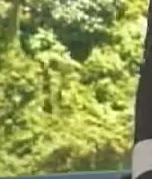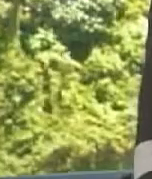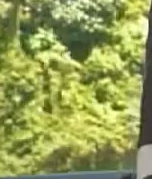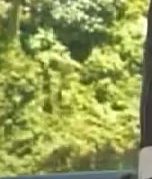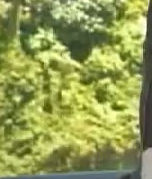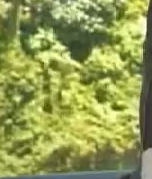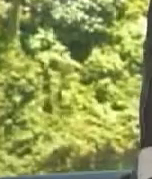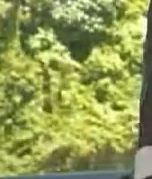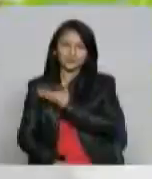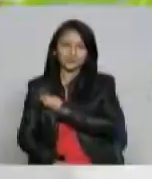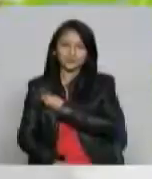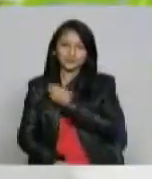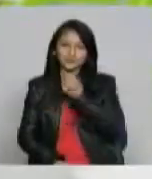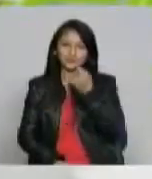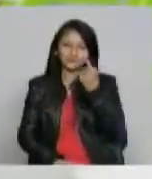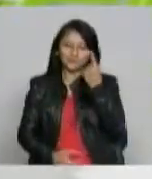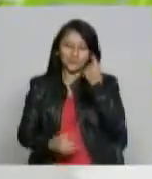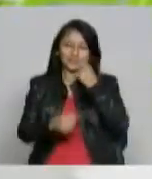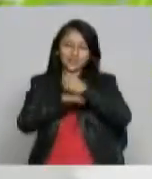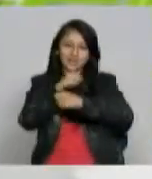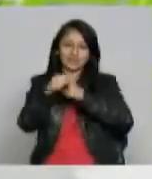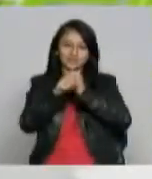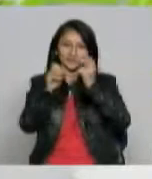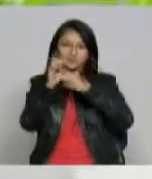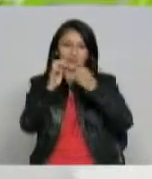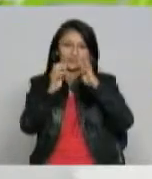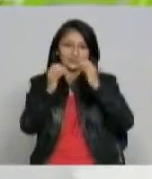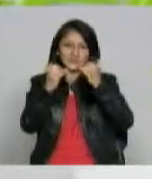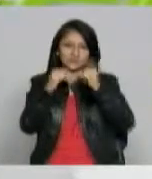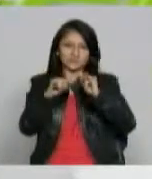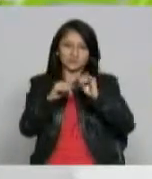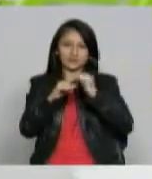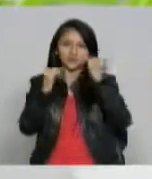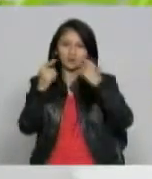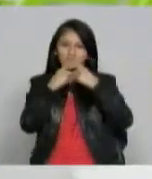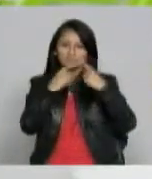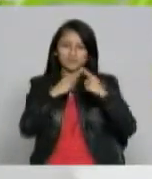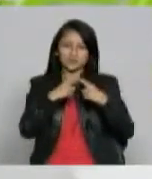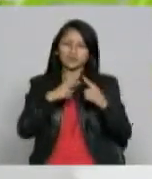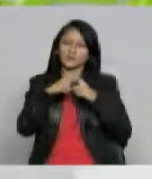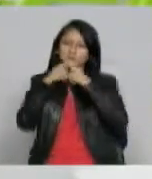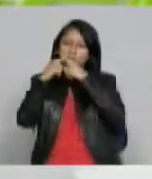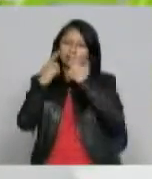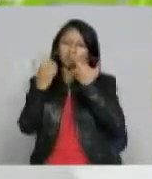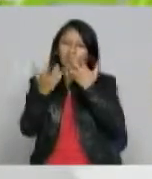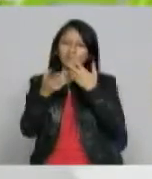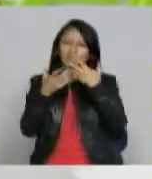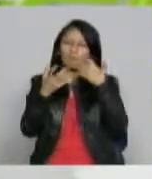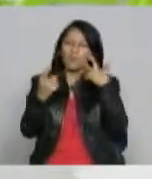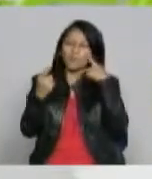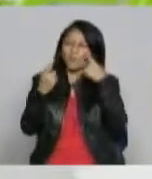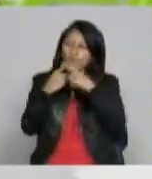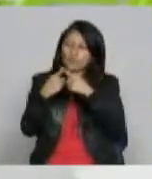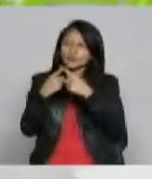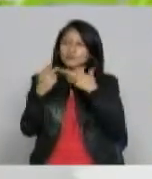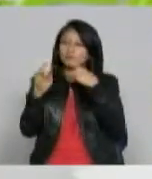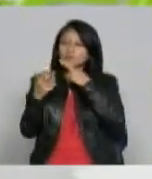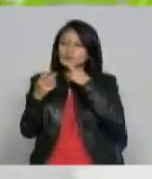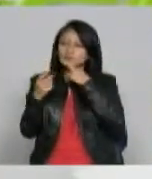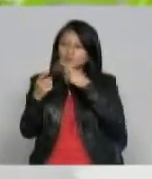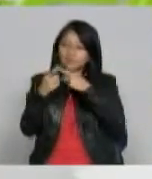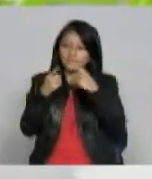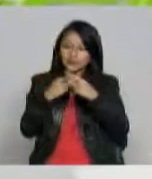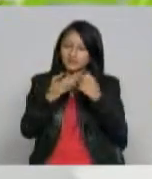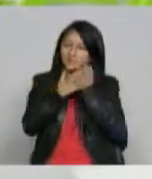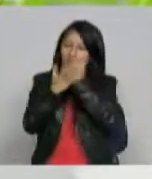estamos próximos a acabar este año dos mil catorce qué aspectos positivos pues tiene Sala de Prensa qué balance pues está dejando el programa